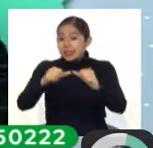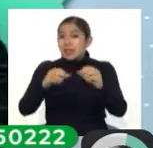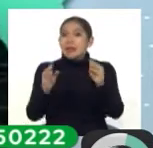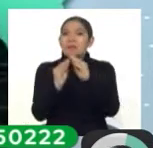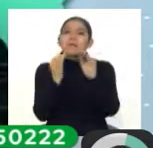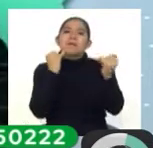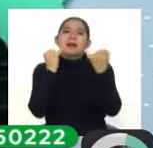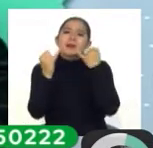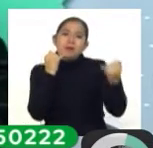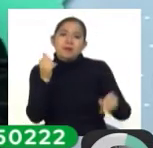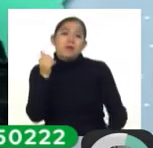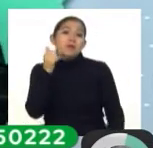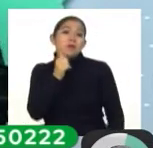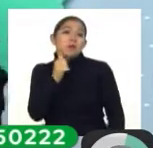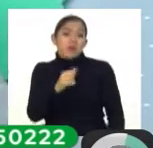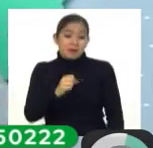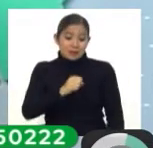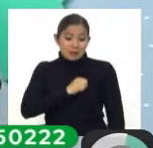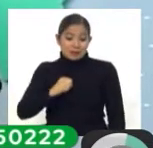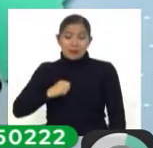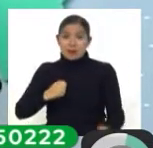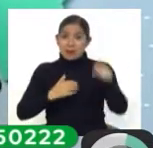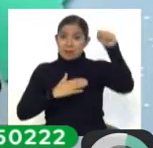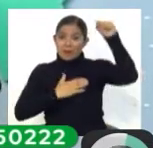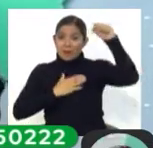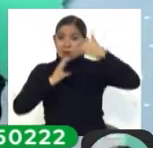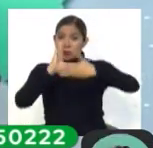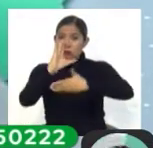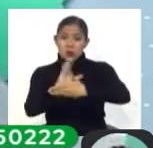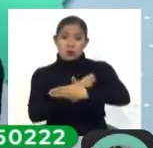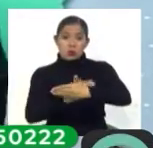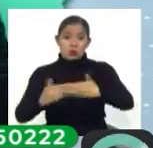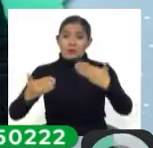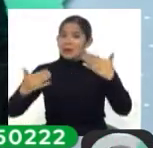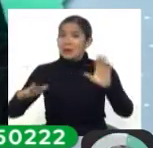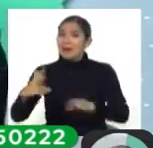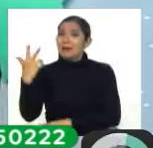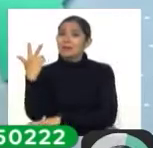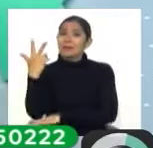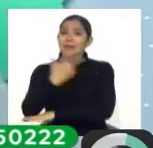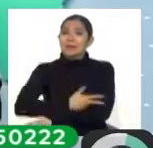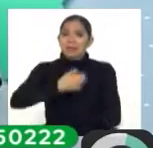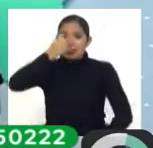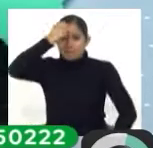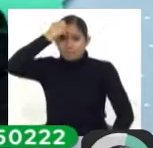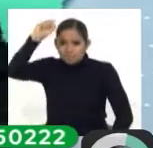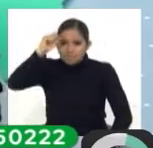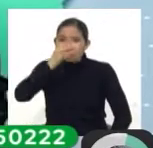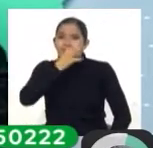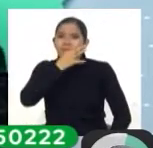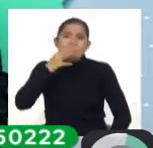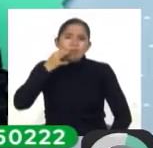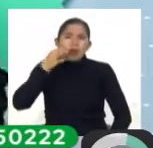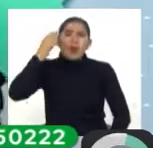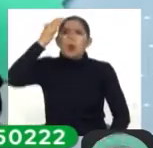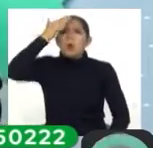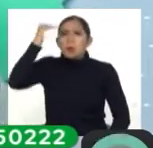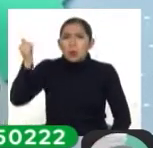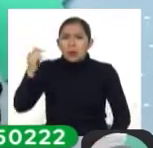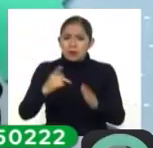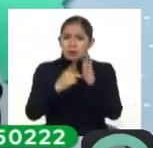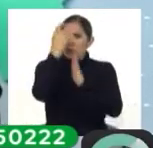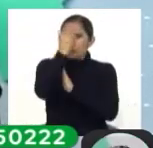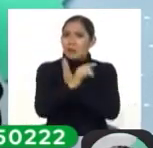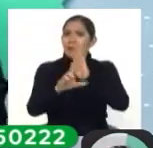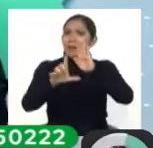La senadora del MAS por Chucky Saca cumple tres días de huelga en protesta por la interrupción del tratamiento del